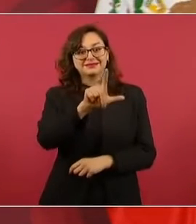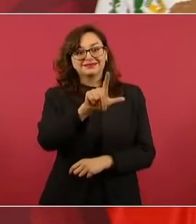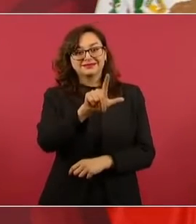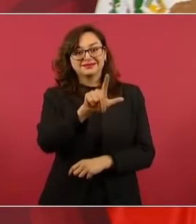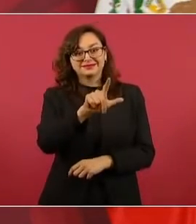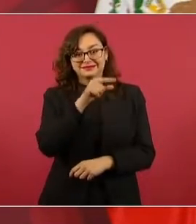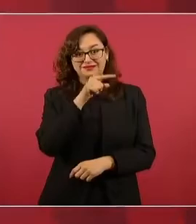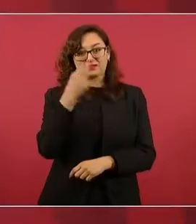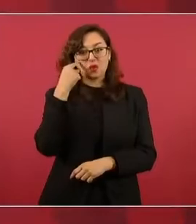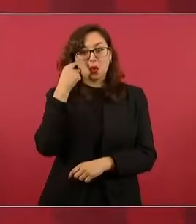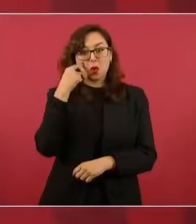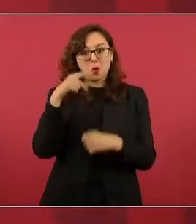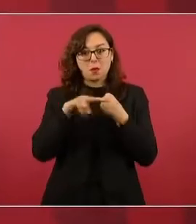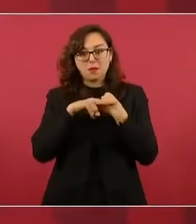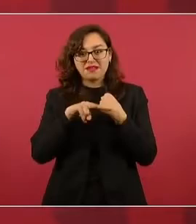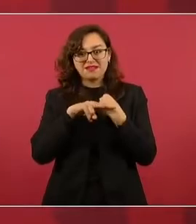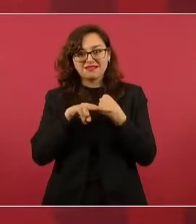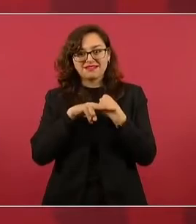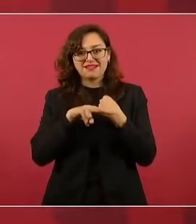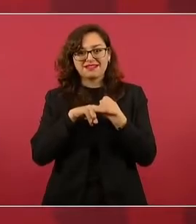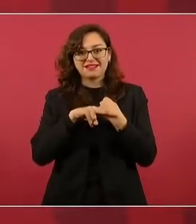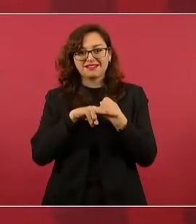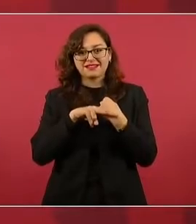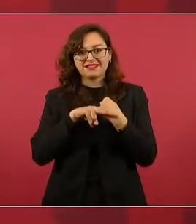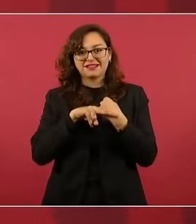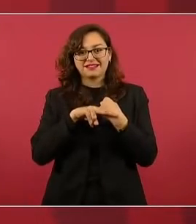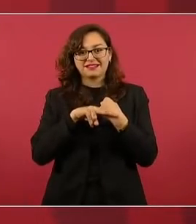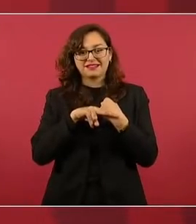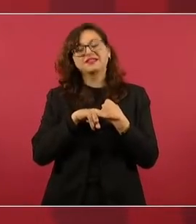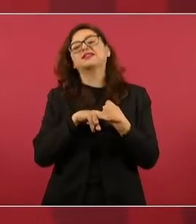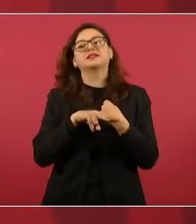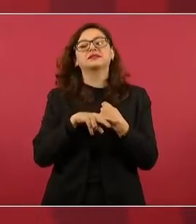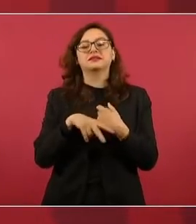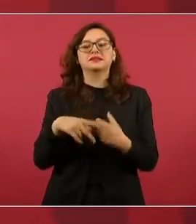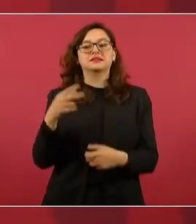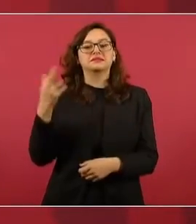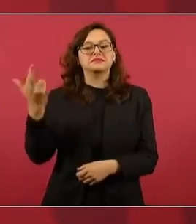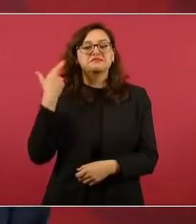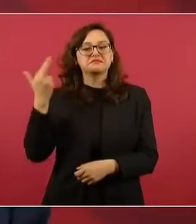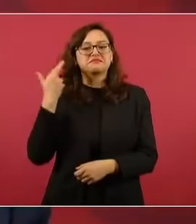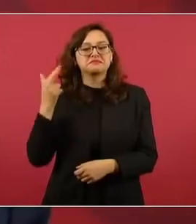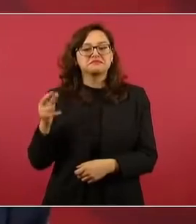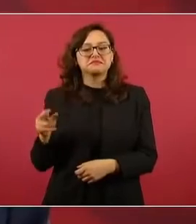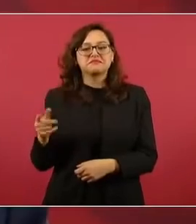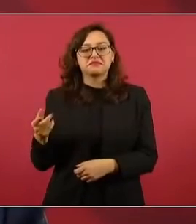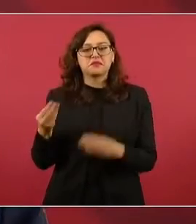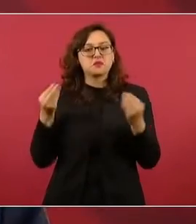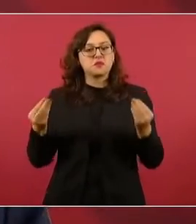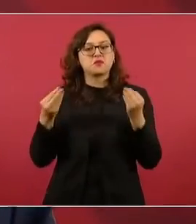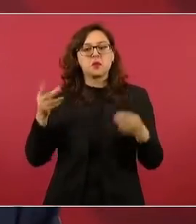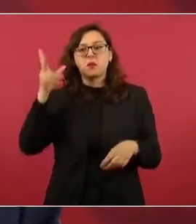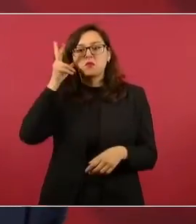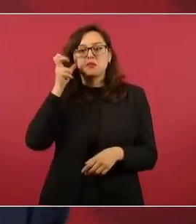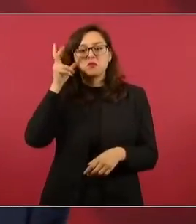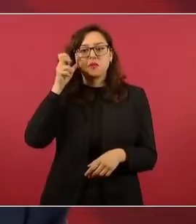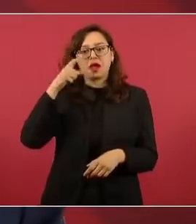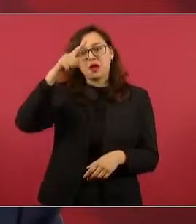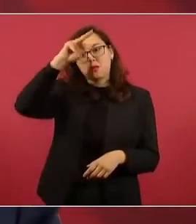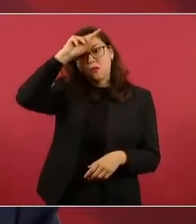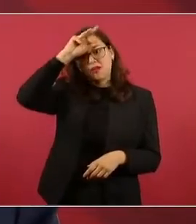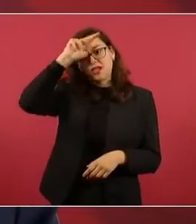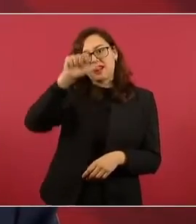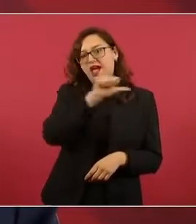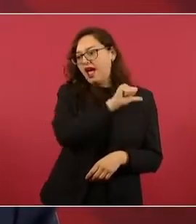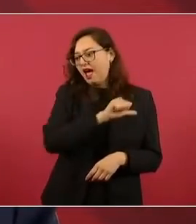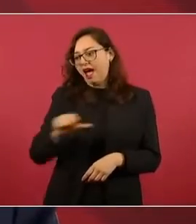ojo del vidrio, se escuchaba mucho la radio de Monterrey hasta Tabasco.